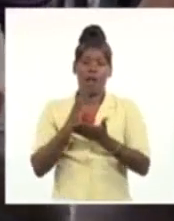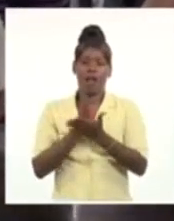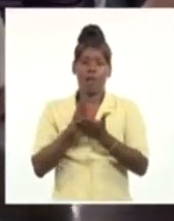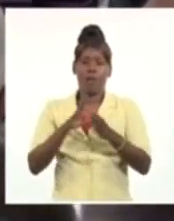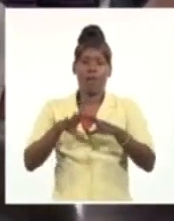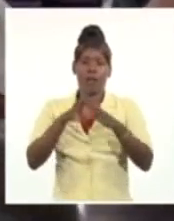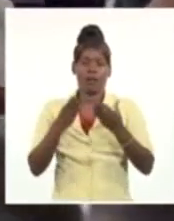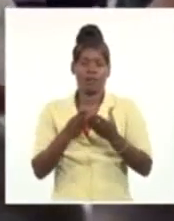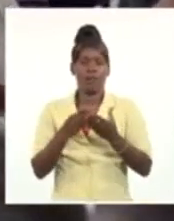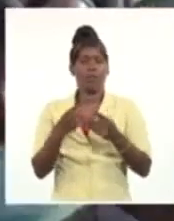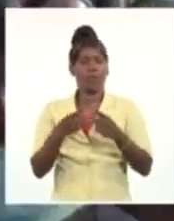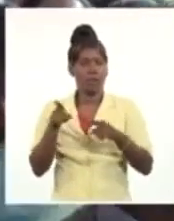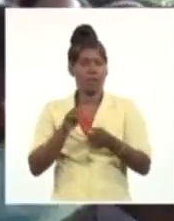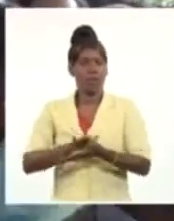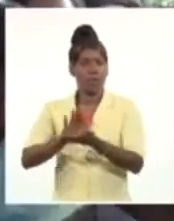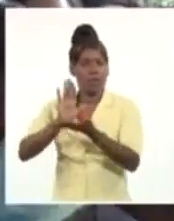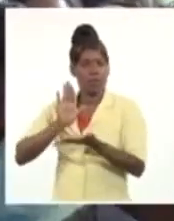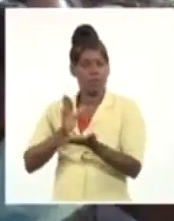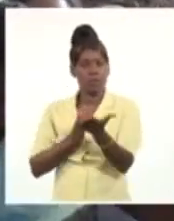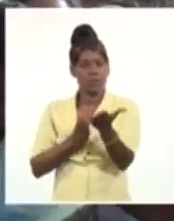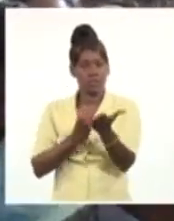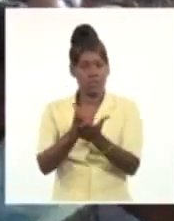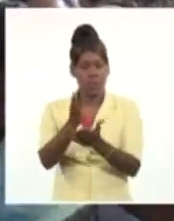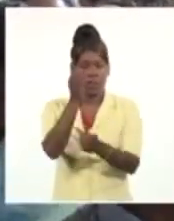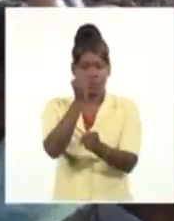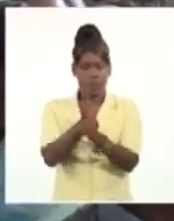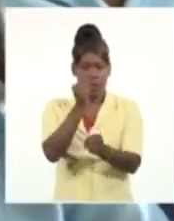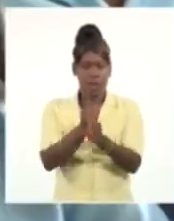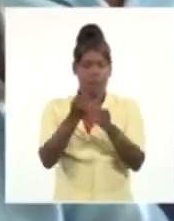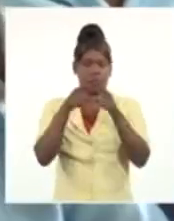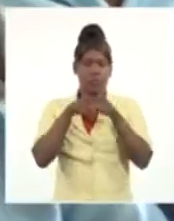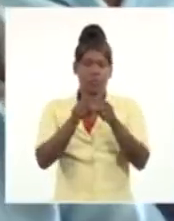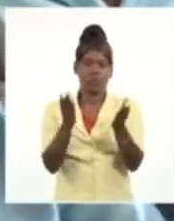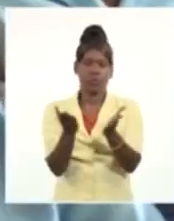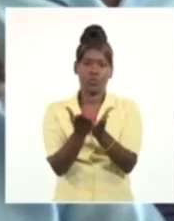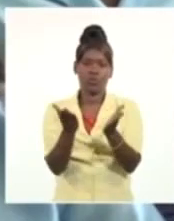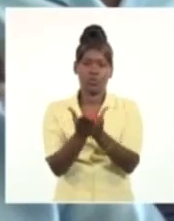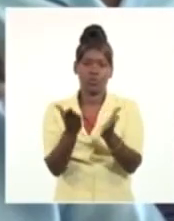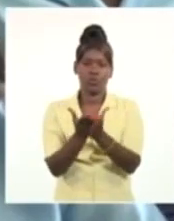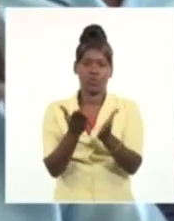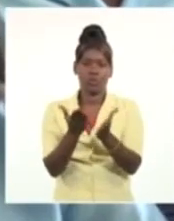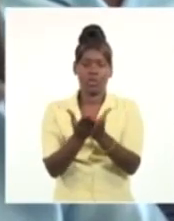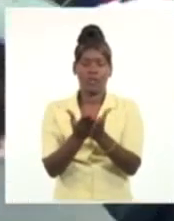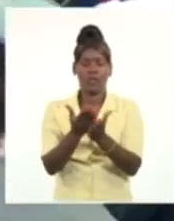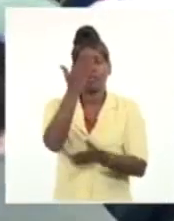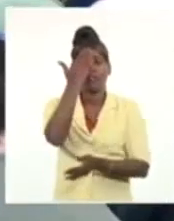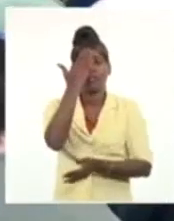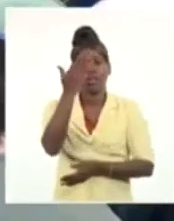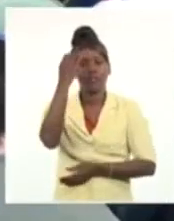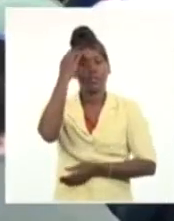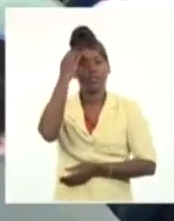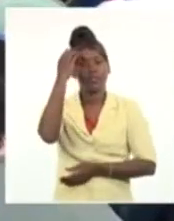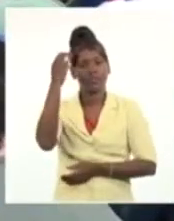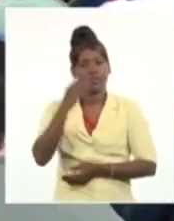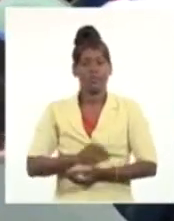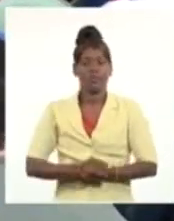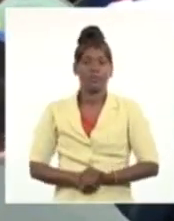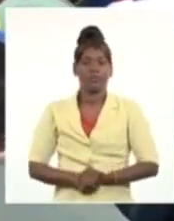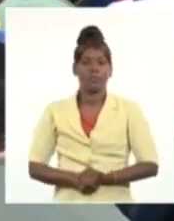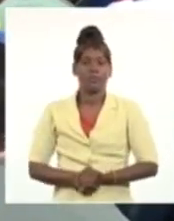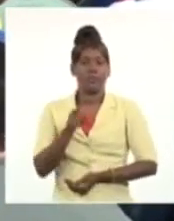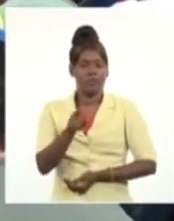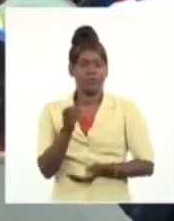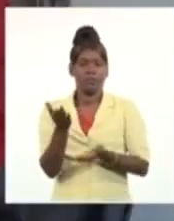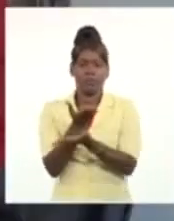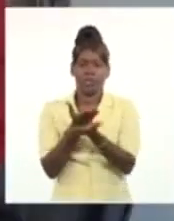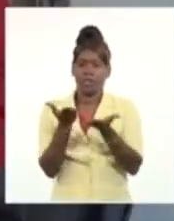paso adelante junto a los mayores, mediante la resistencia creativa a que nos convoca el mandatario. Así a la Guada Barceló, presidente